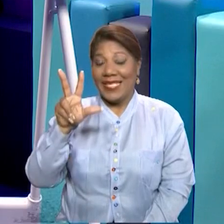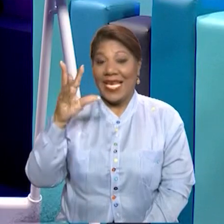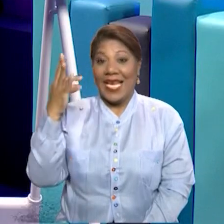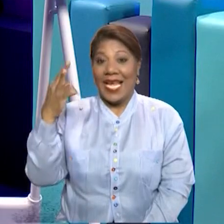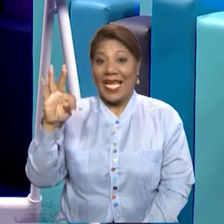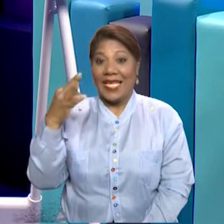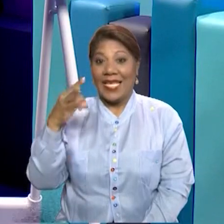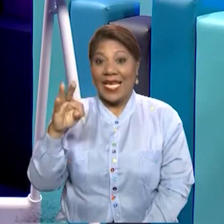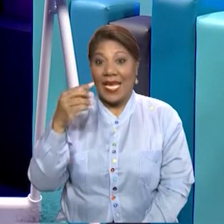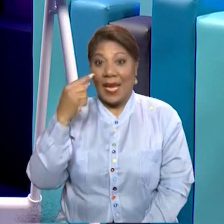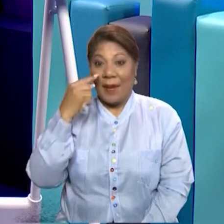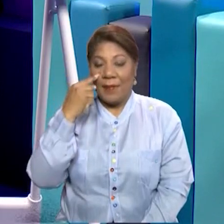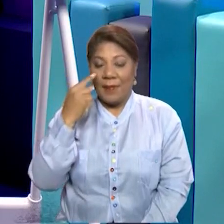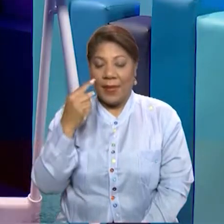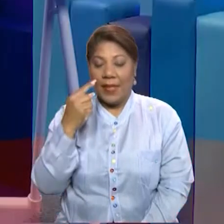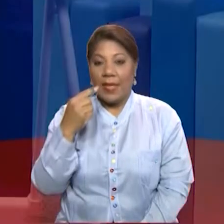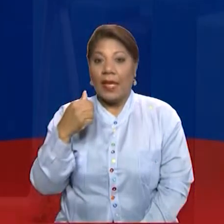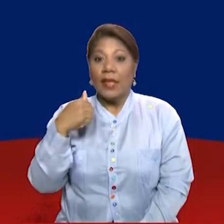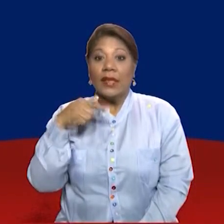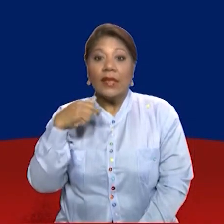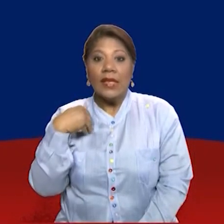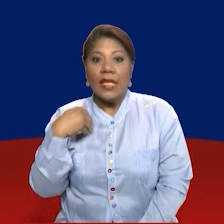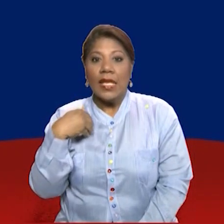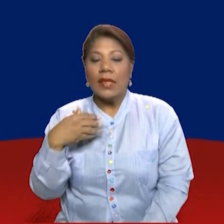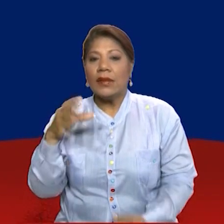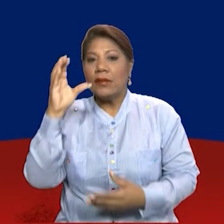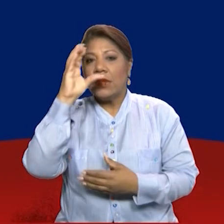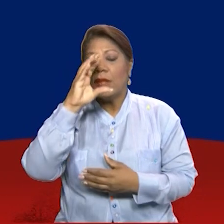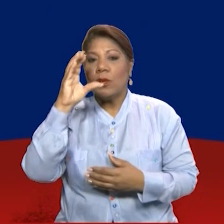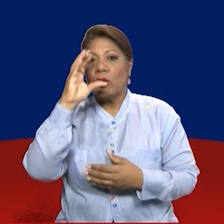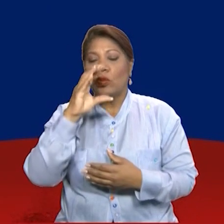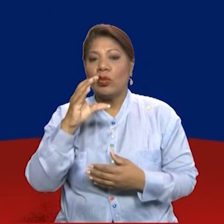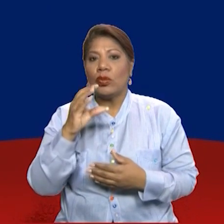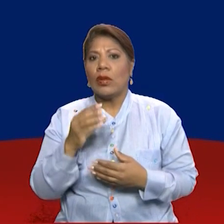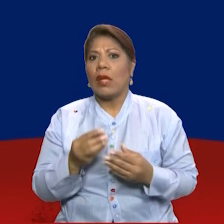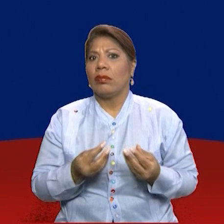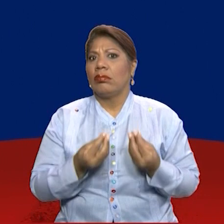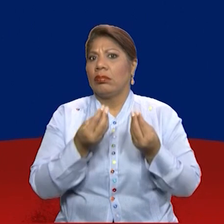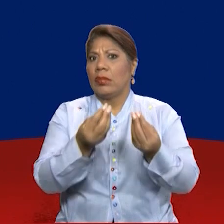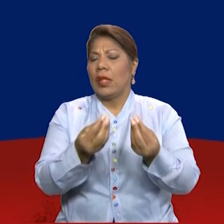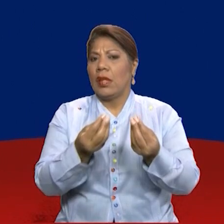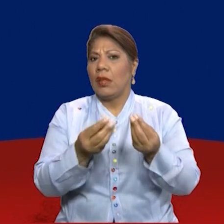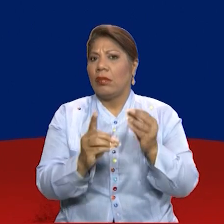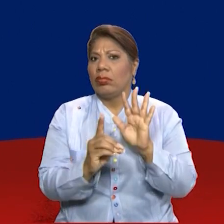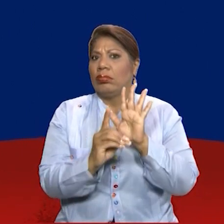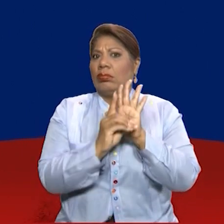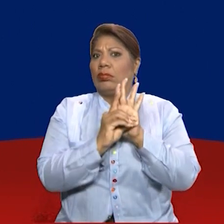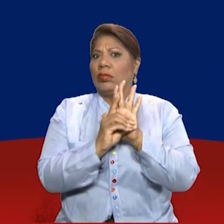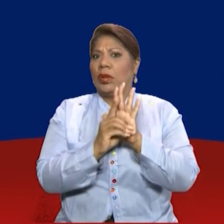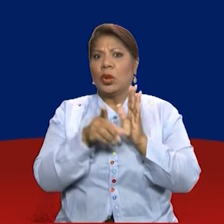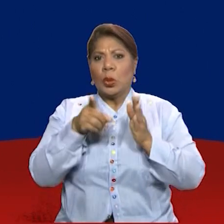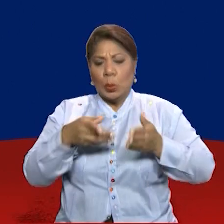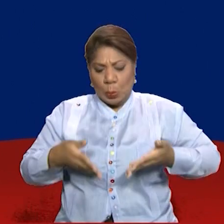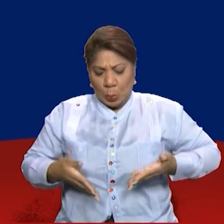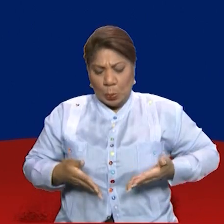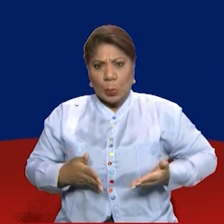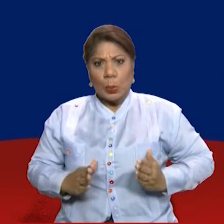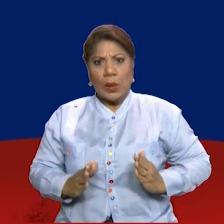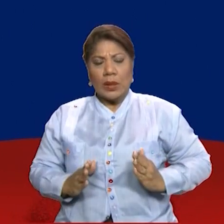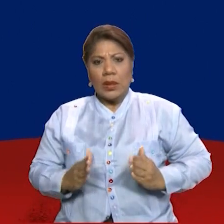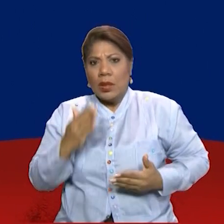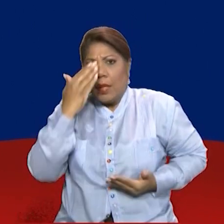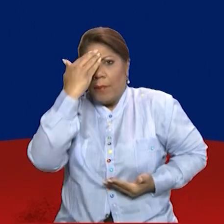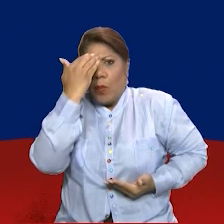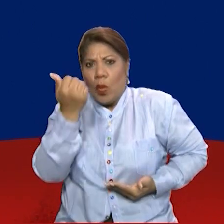siguiente ejercicio y descubre cómo te acreditaron un derecho al nacer. Pide a tu padre que te